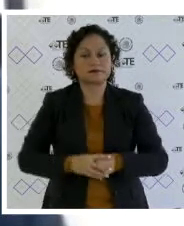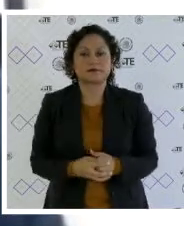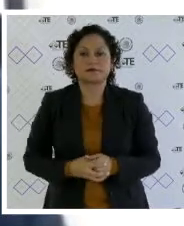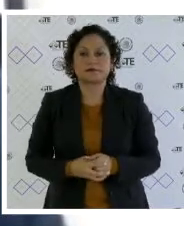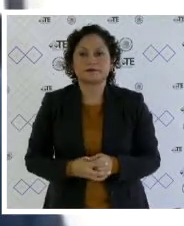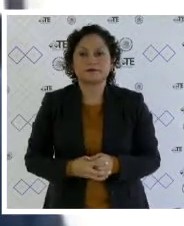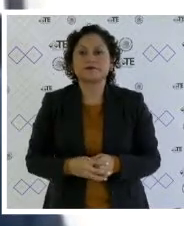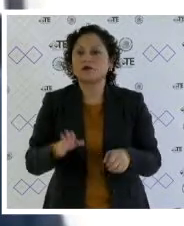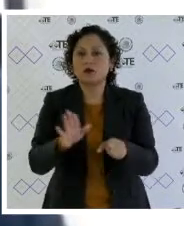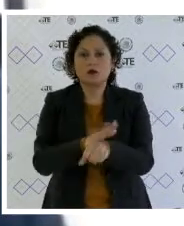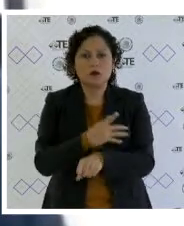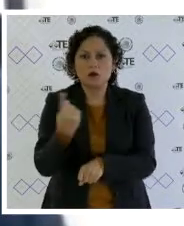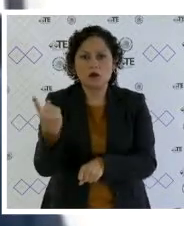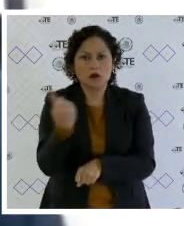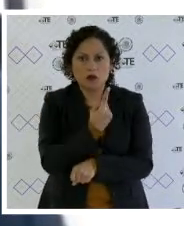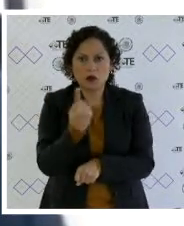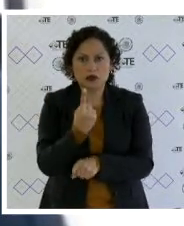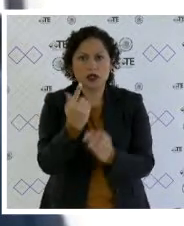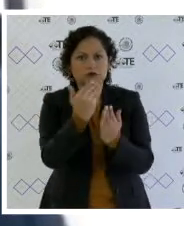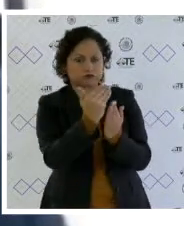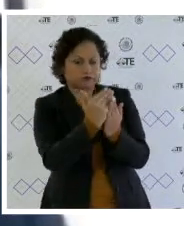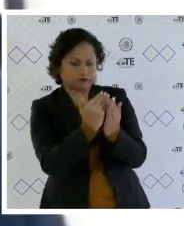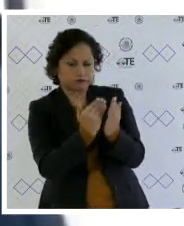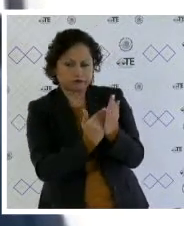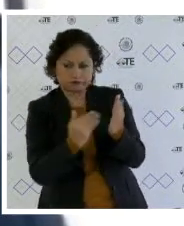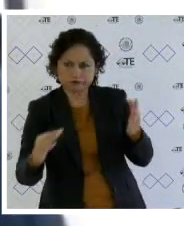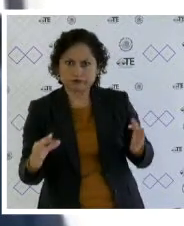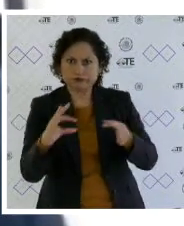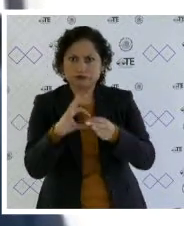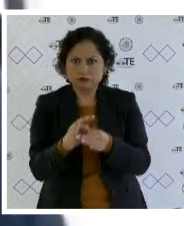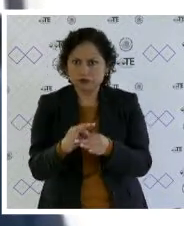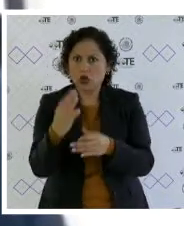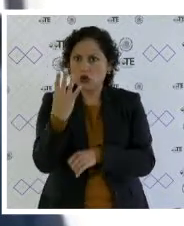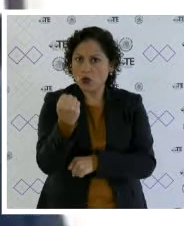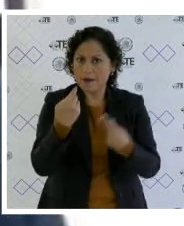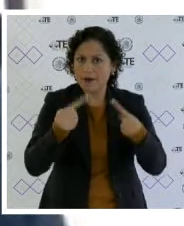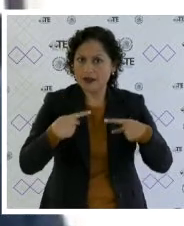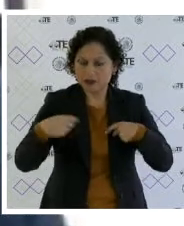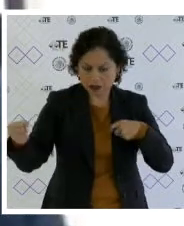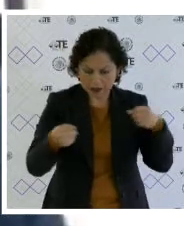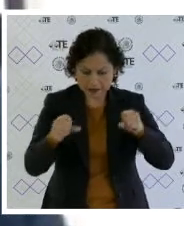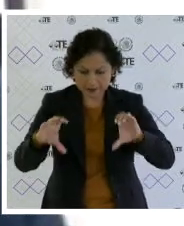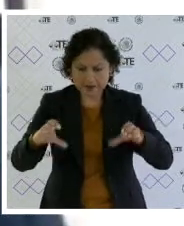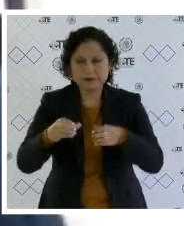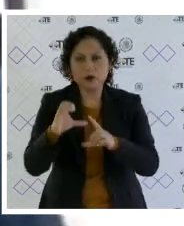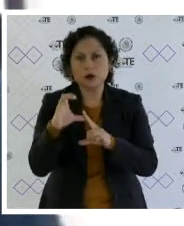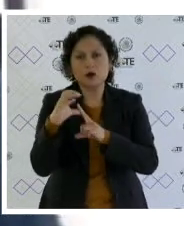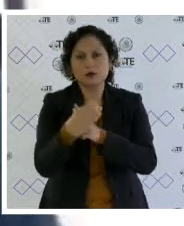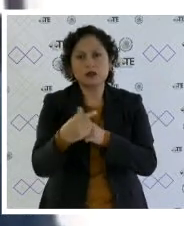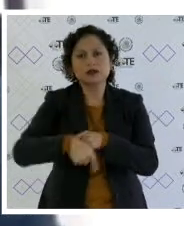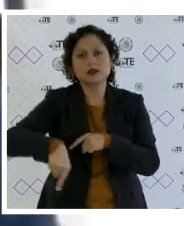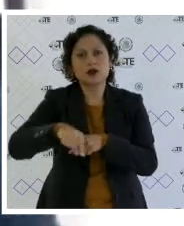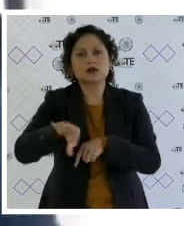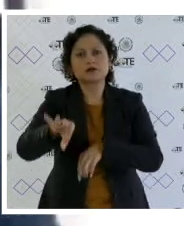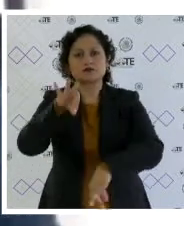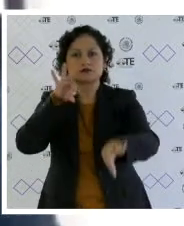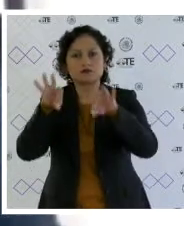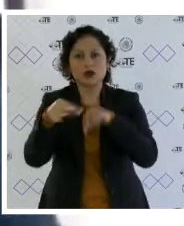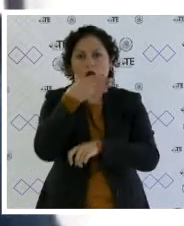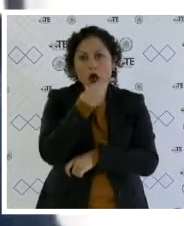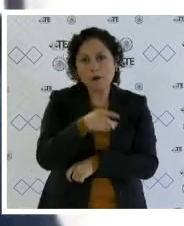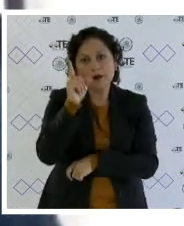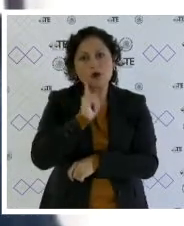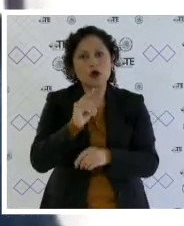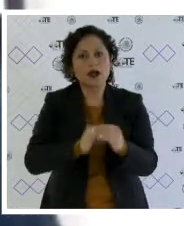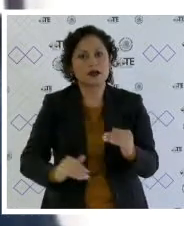Lo anterior, porque de conformidad con los criterios, la integración de las nueve personas que conforman la comisión se realizaría de manera alternada por género,